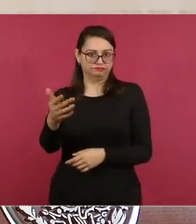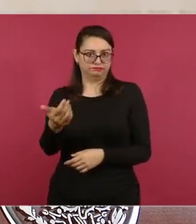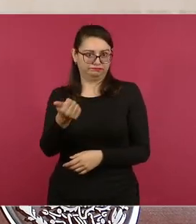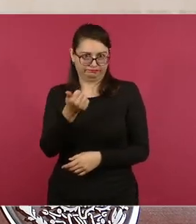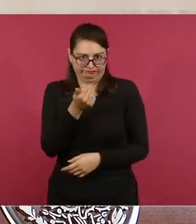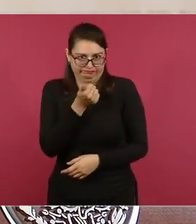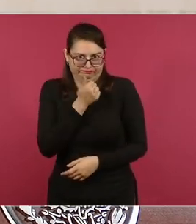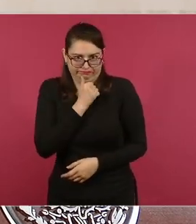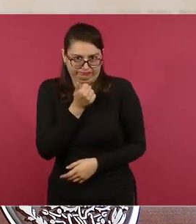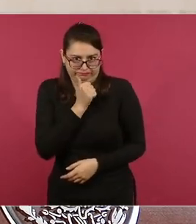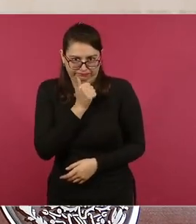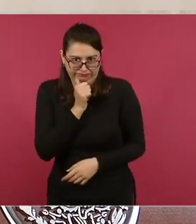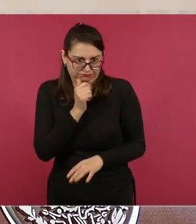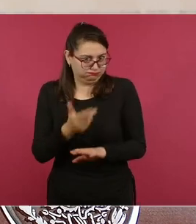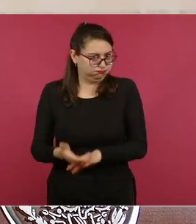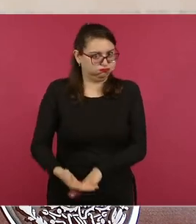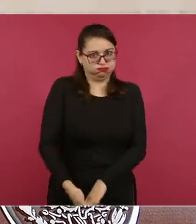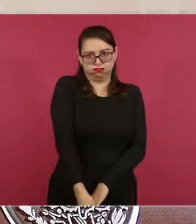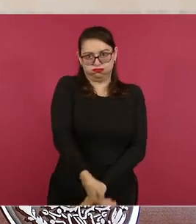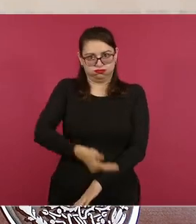en verdad.